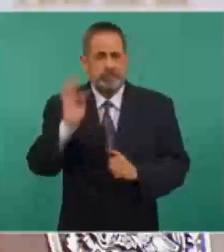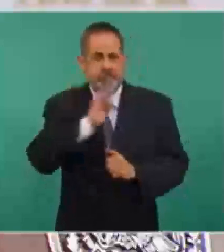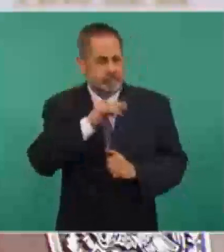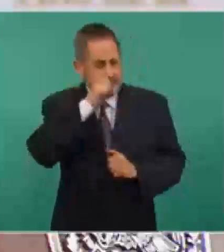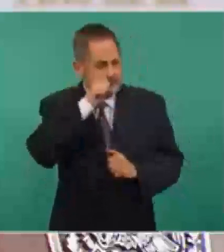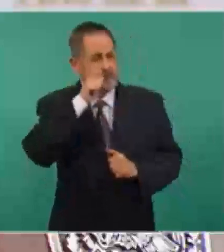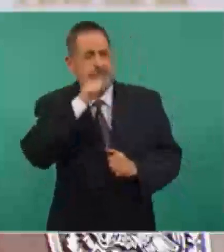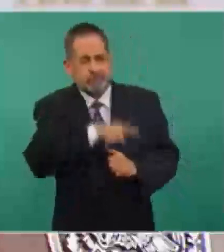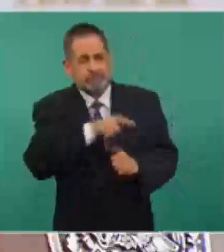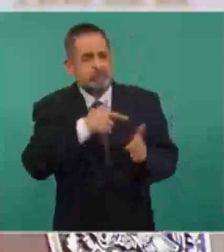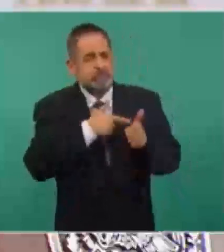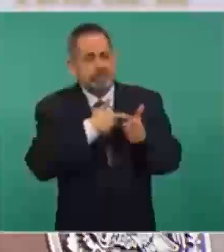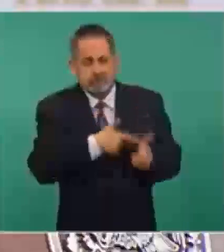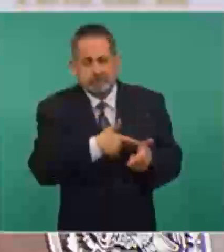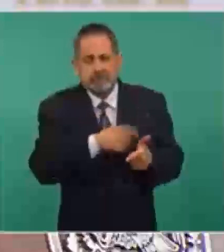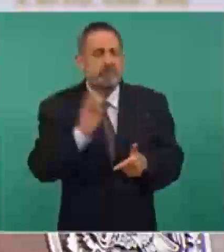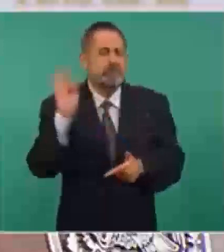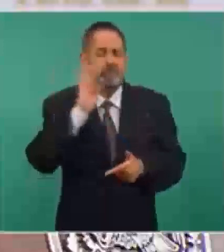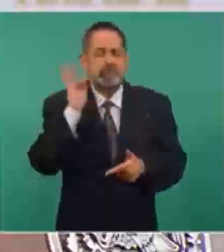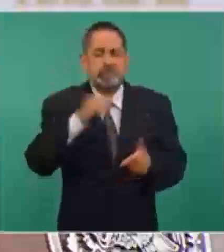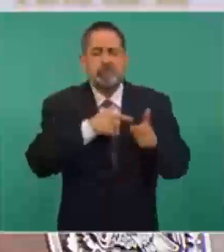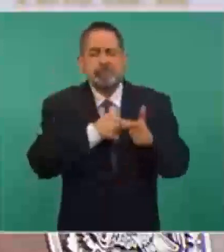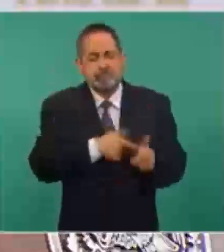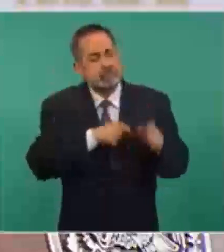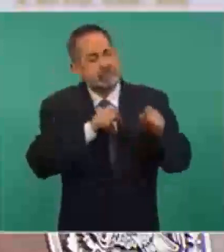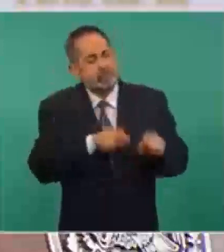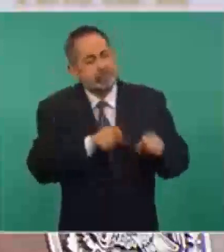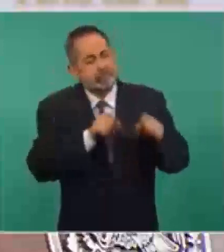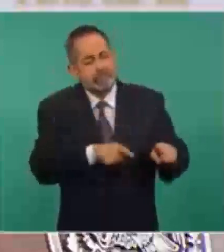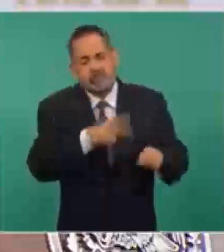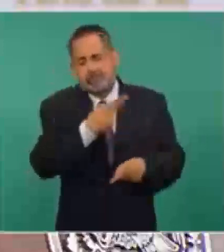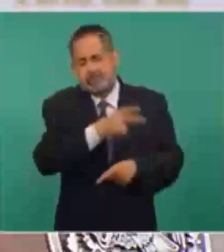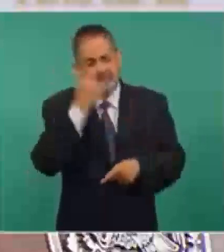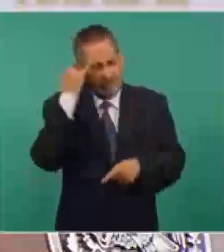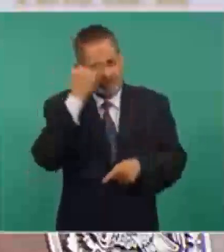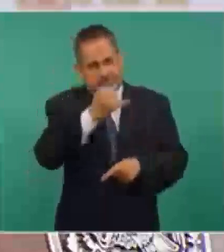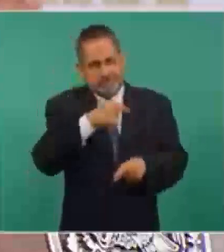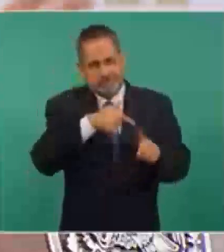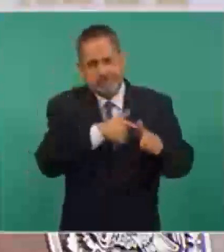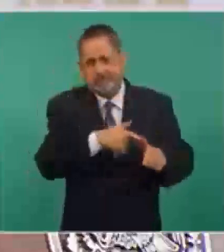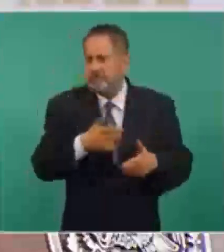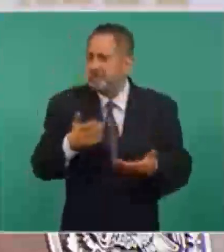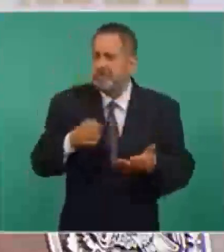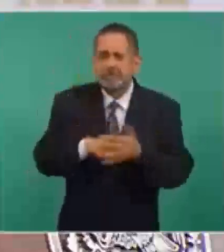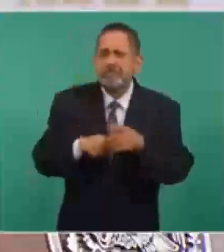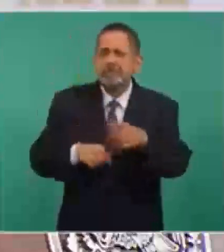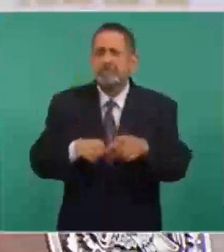con los mismos planes, esto que hicieron,